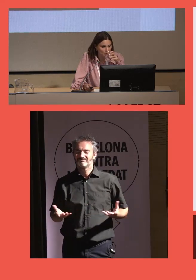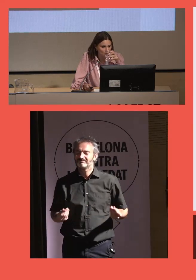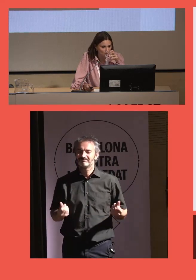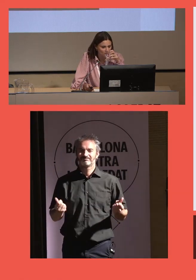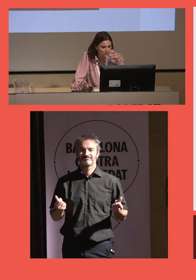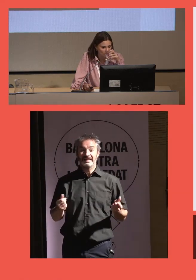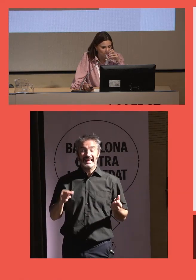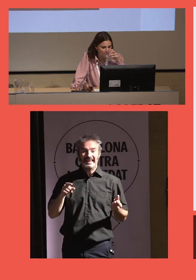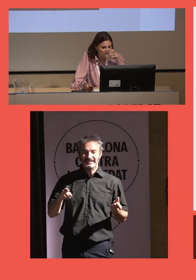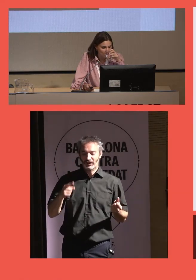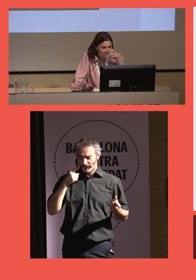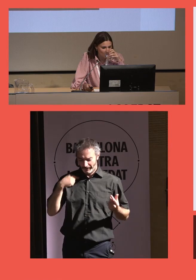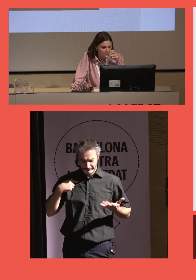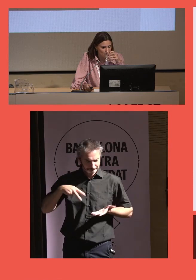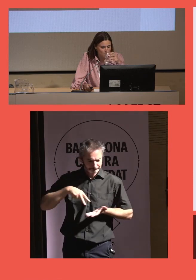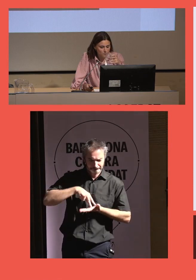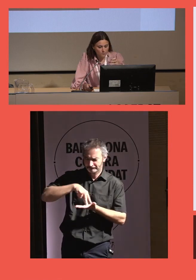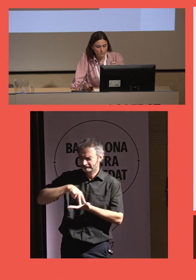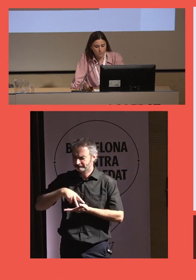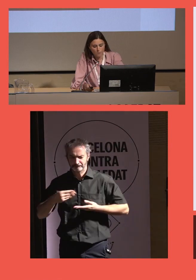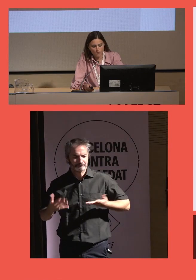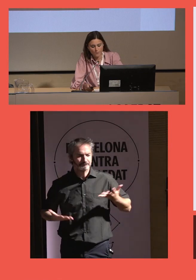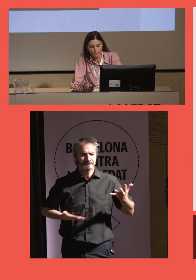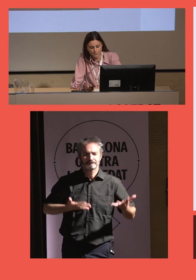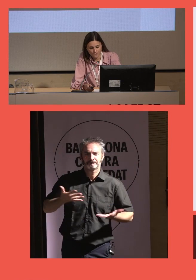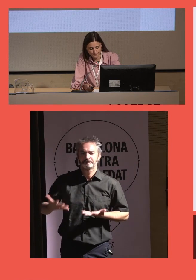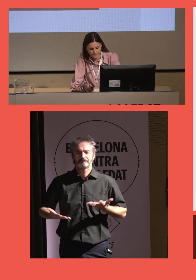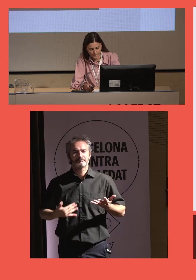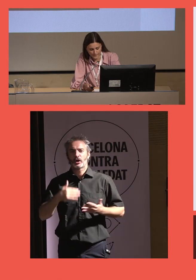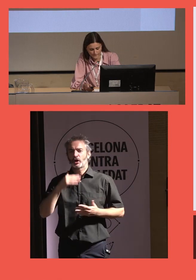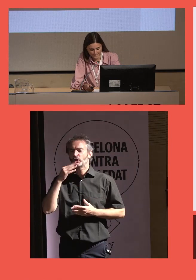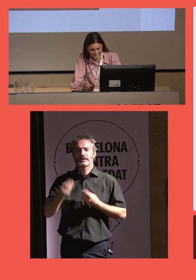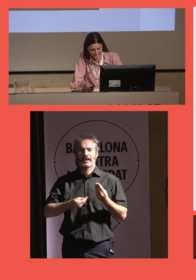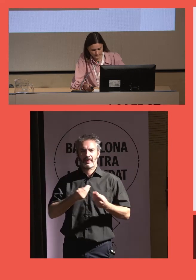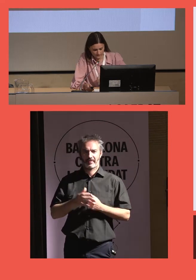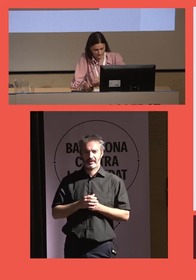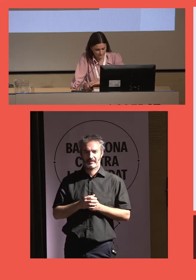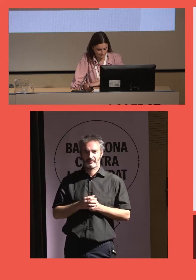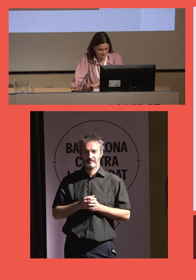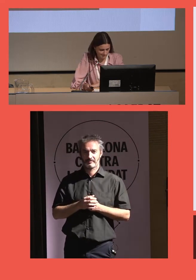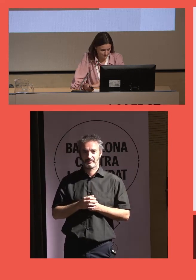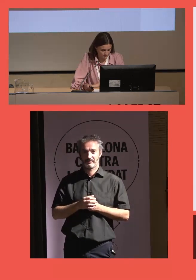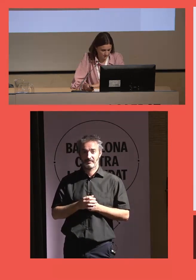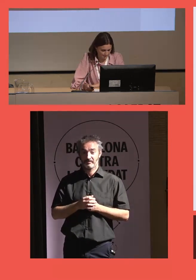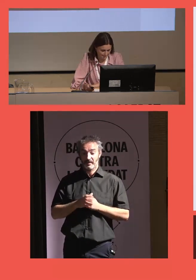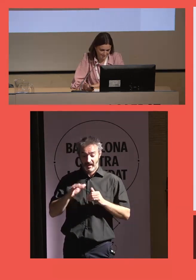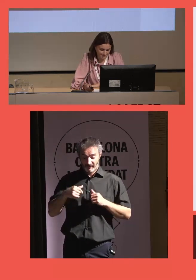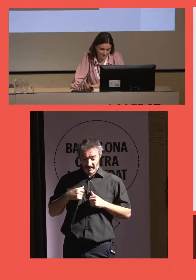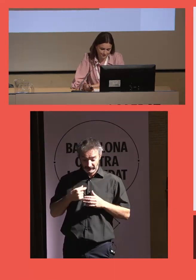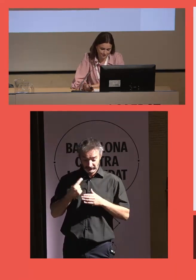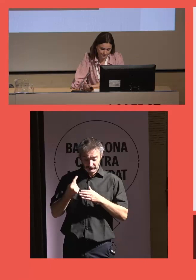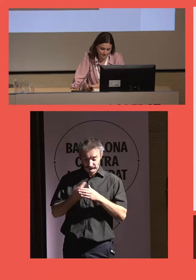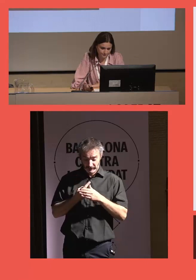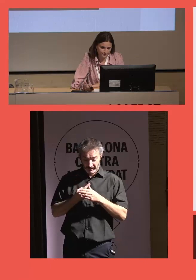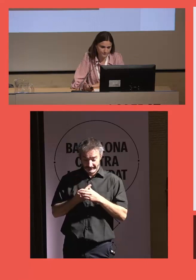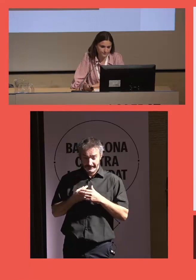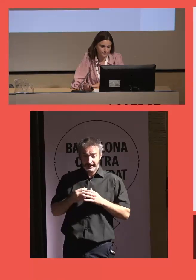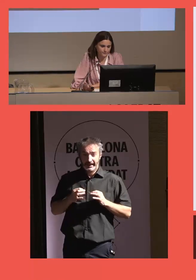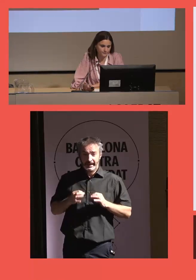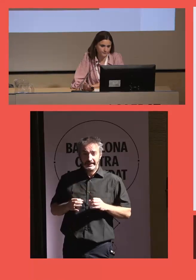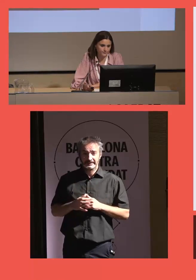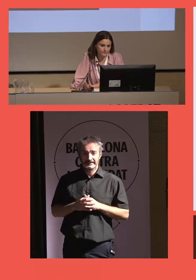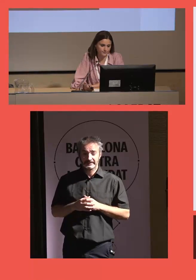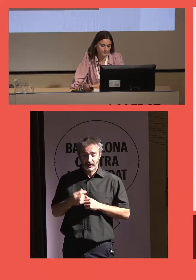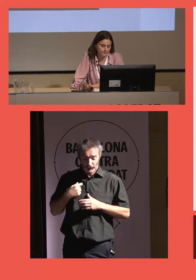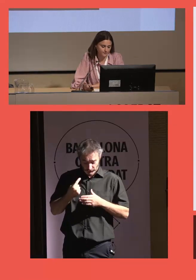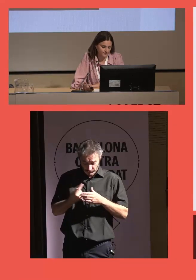Y en esos momentos te ves indefensa, te ves impotente. Pero que todo determina la soledad que te queda y que